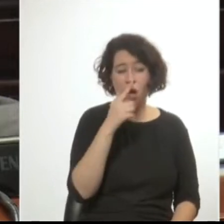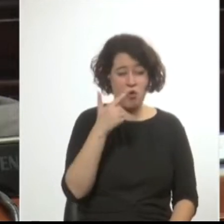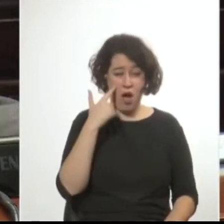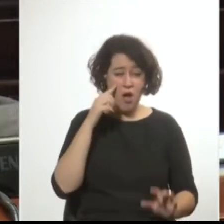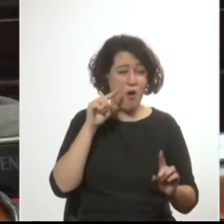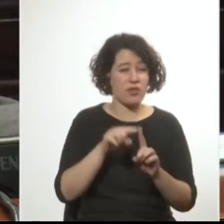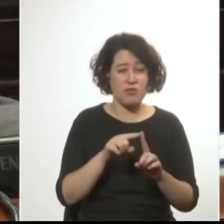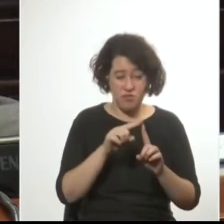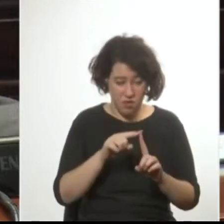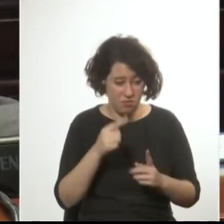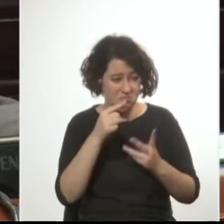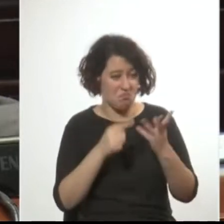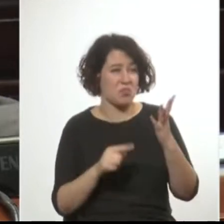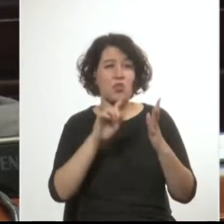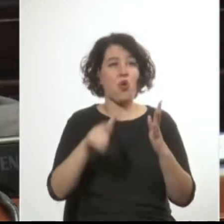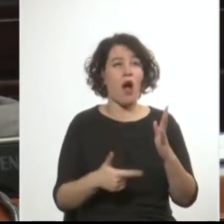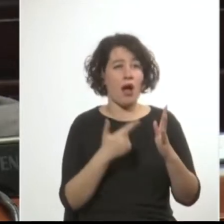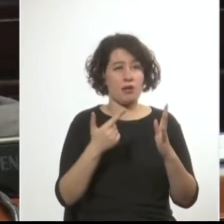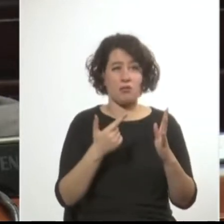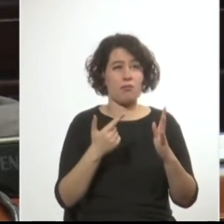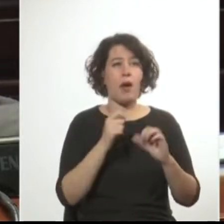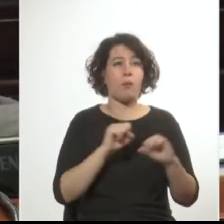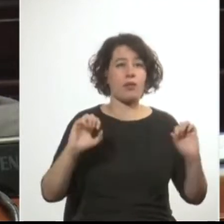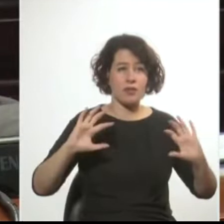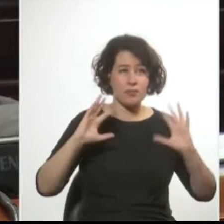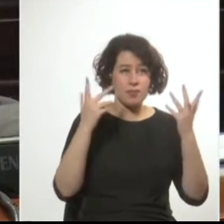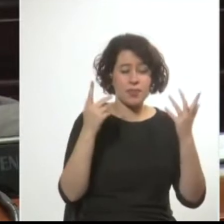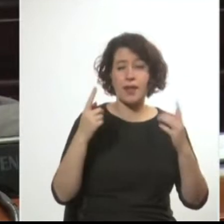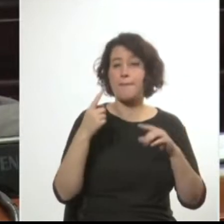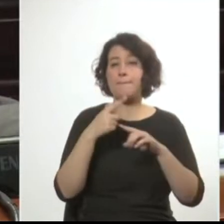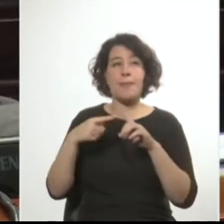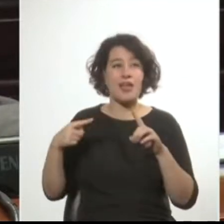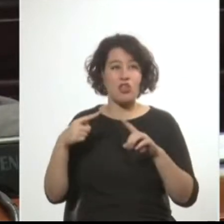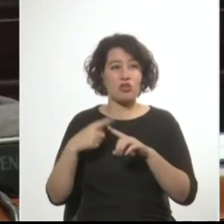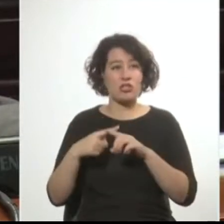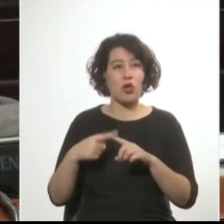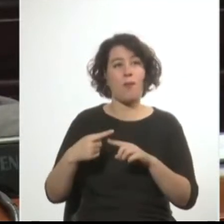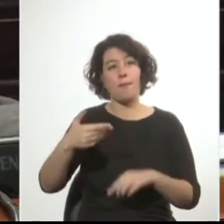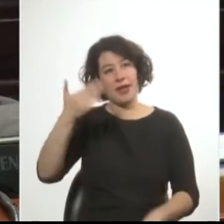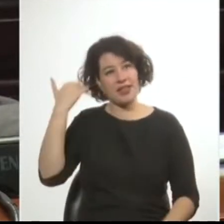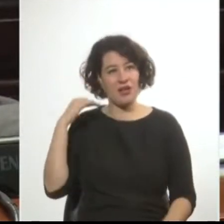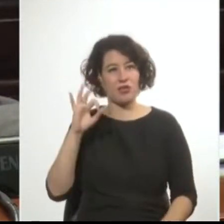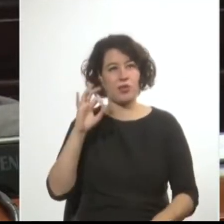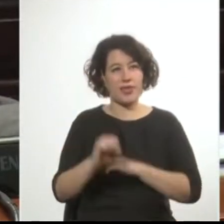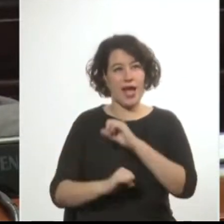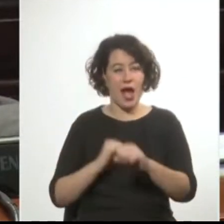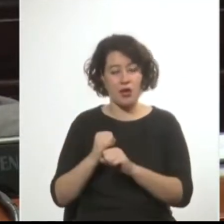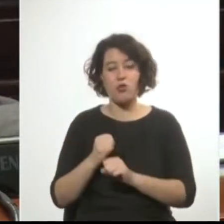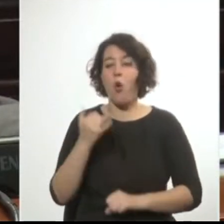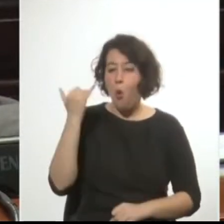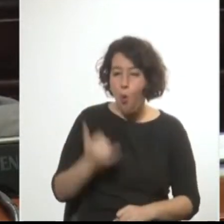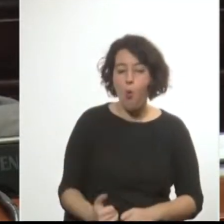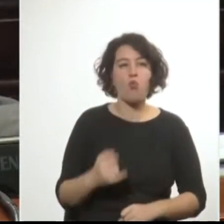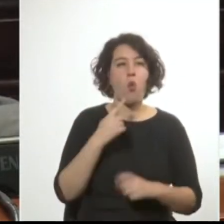para la revolución, se declaró hace medio siglo el estado de guerra interno.